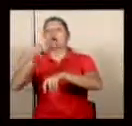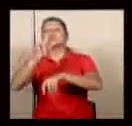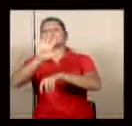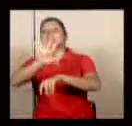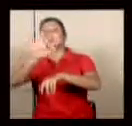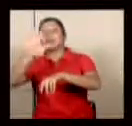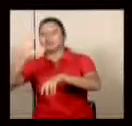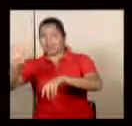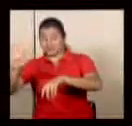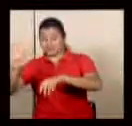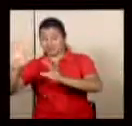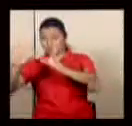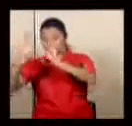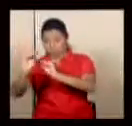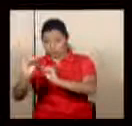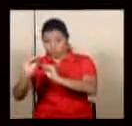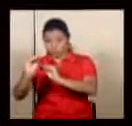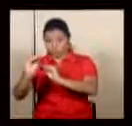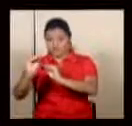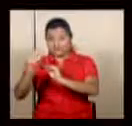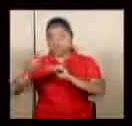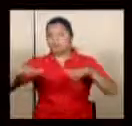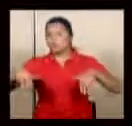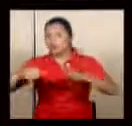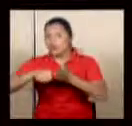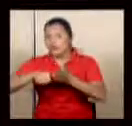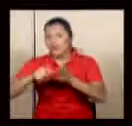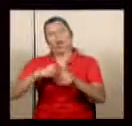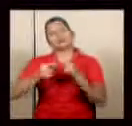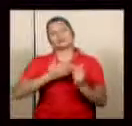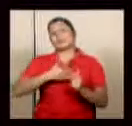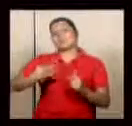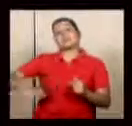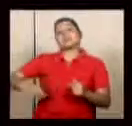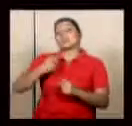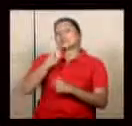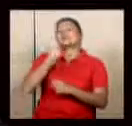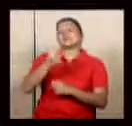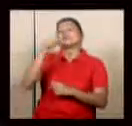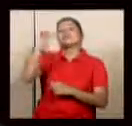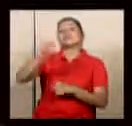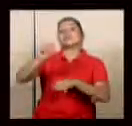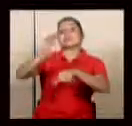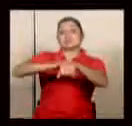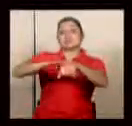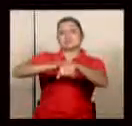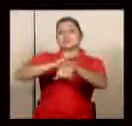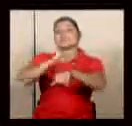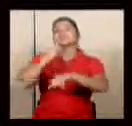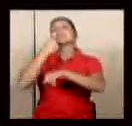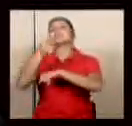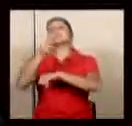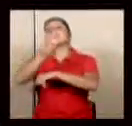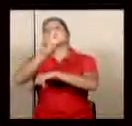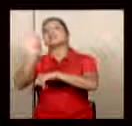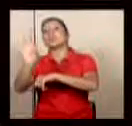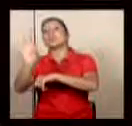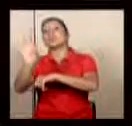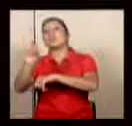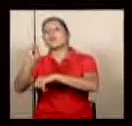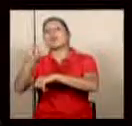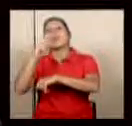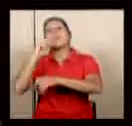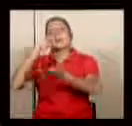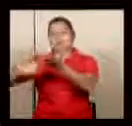minutos el presidente puede darlo por aprobado en primer debate y señalar el día 29 para su discusión